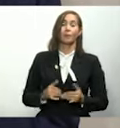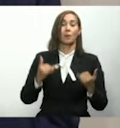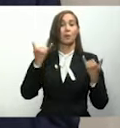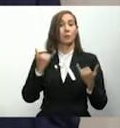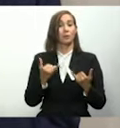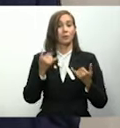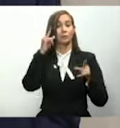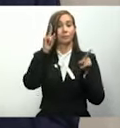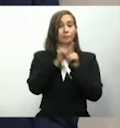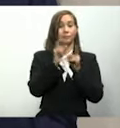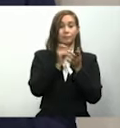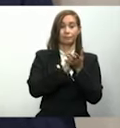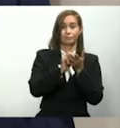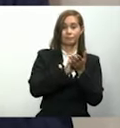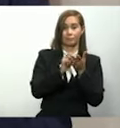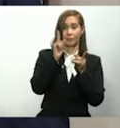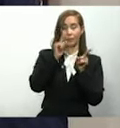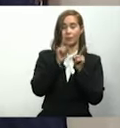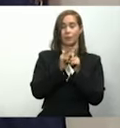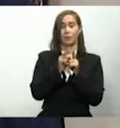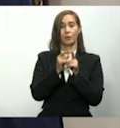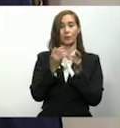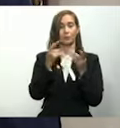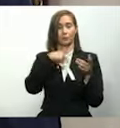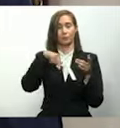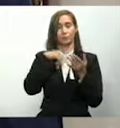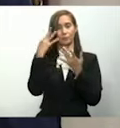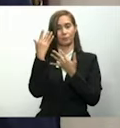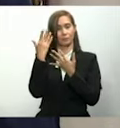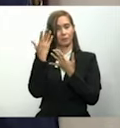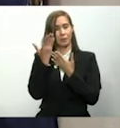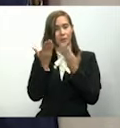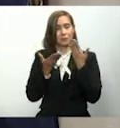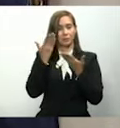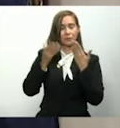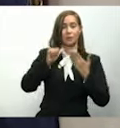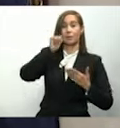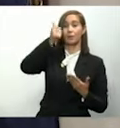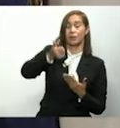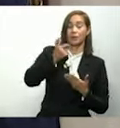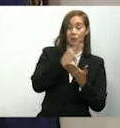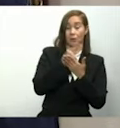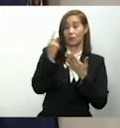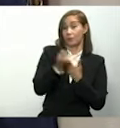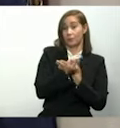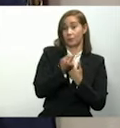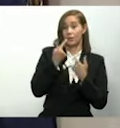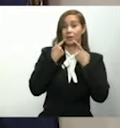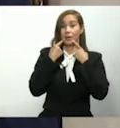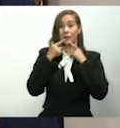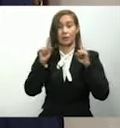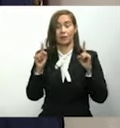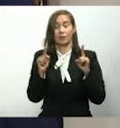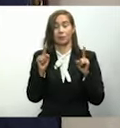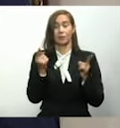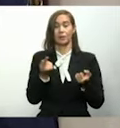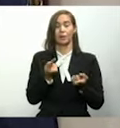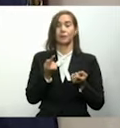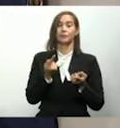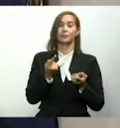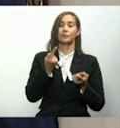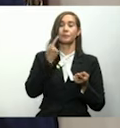estamos firmando el pacto, esperamos mañana o en los próximos días también anunciar, como ya lo habían